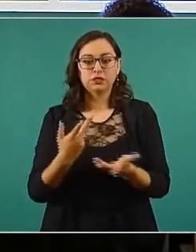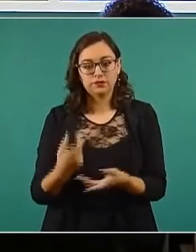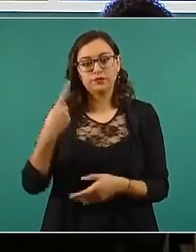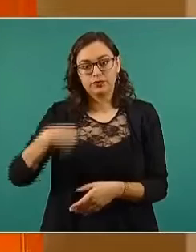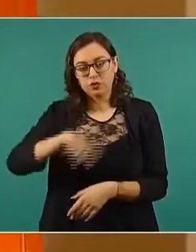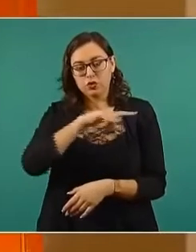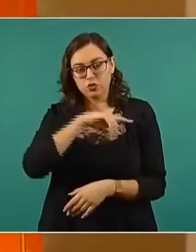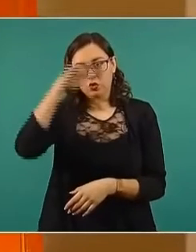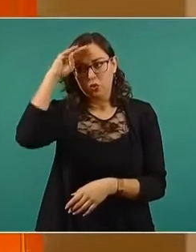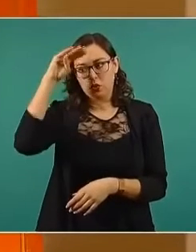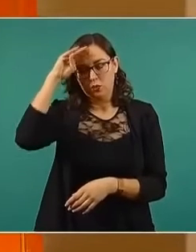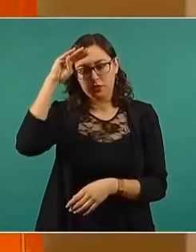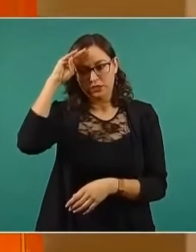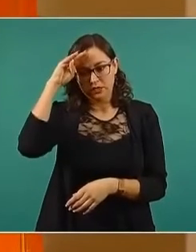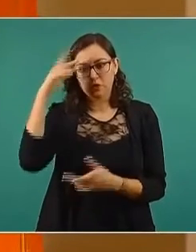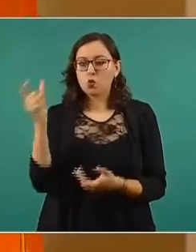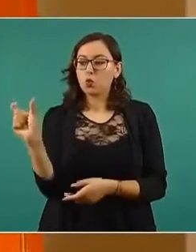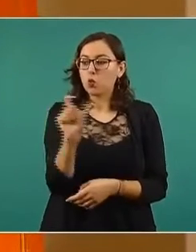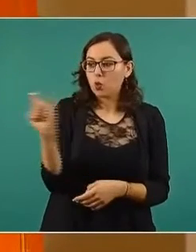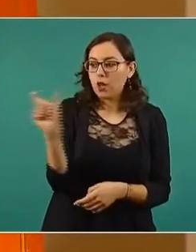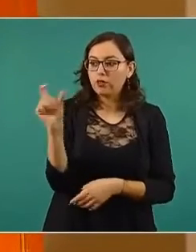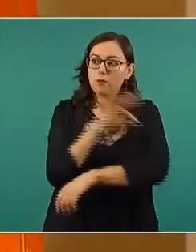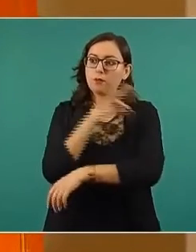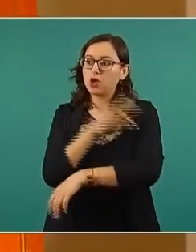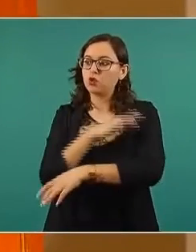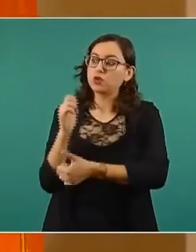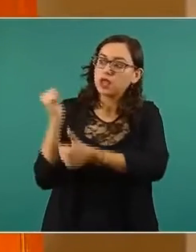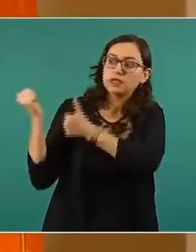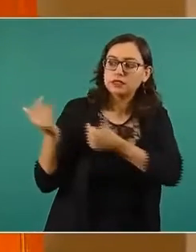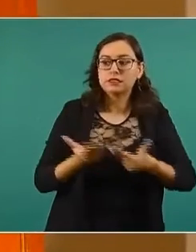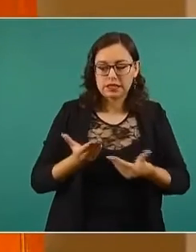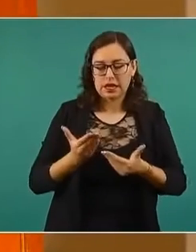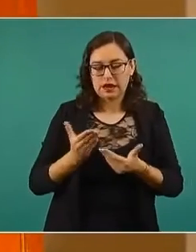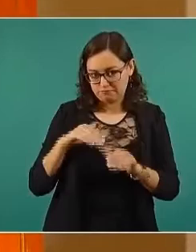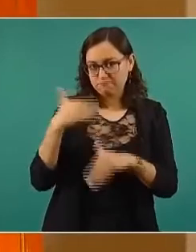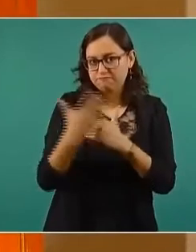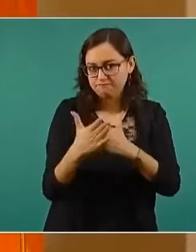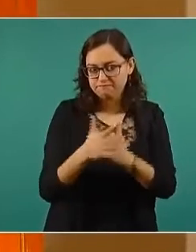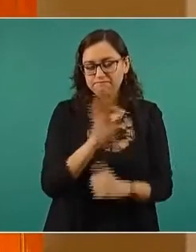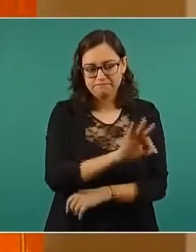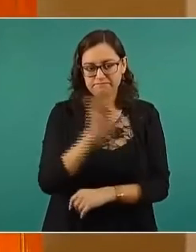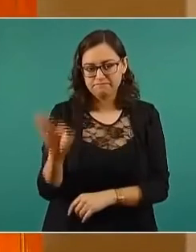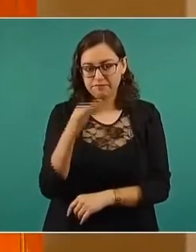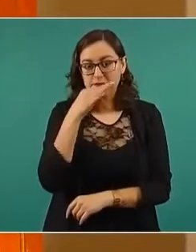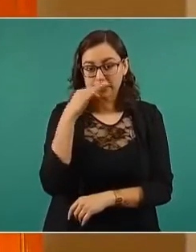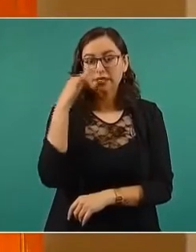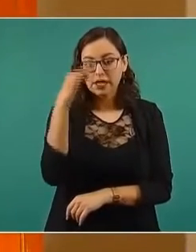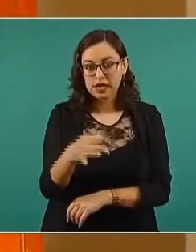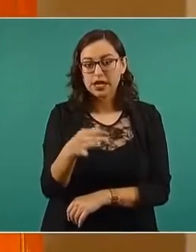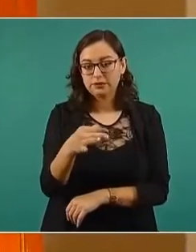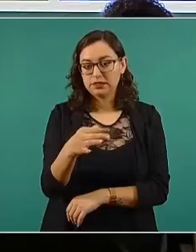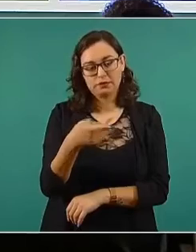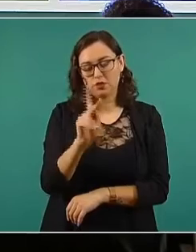aquí la disponibilidad para decir exactamente el día de la vacuna, que también se van a aplicar